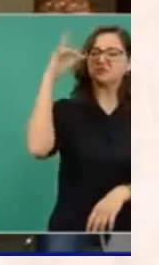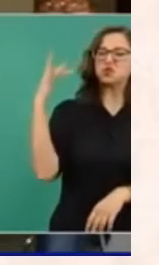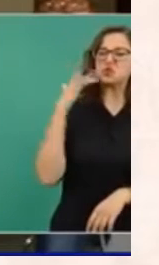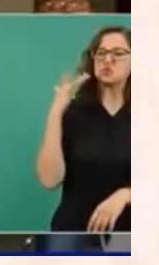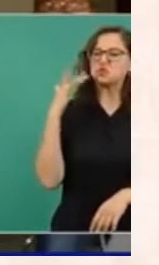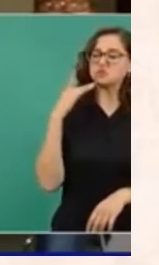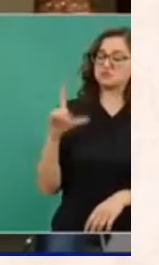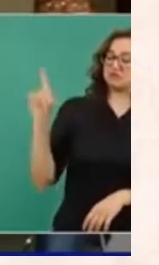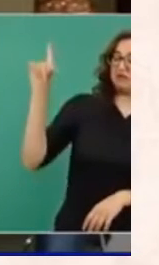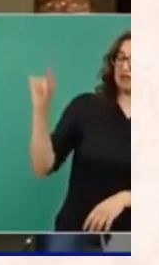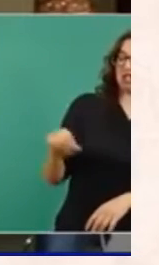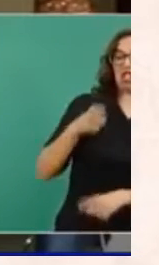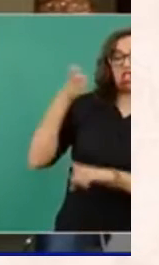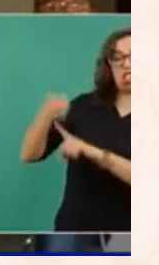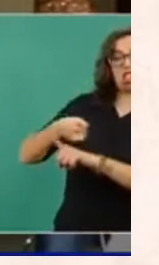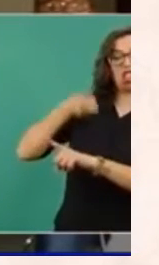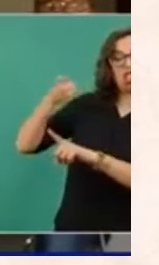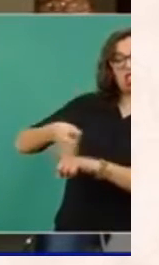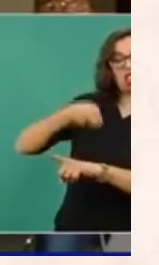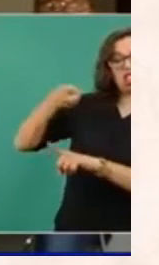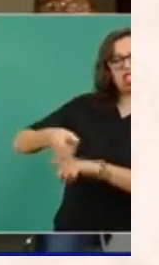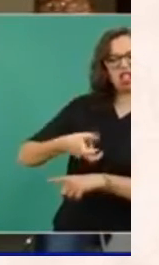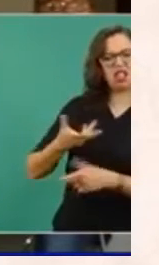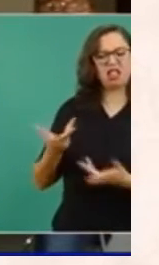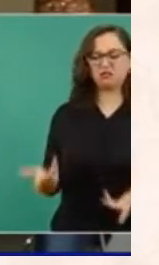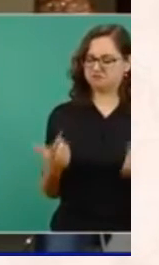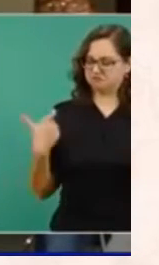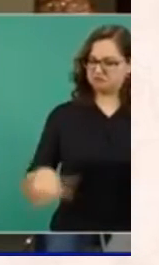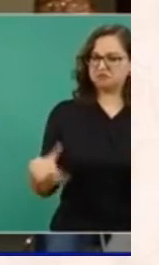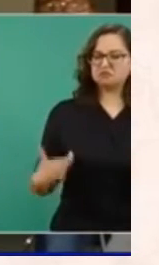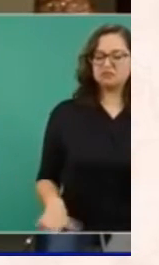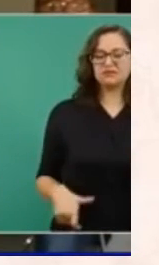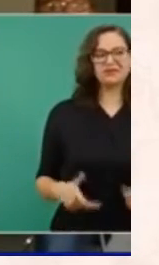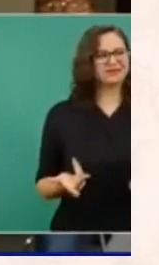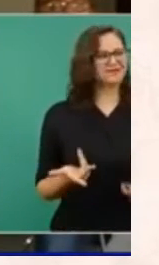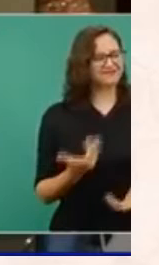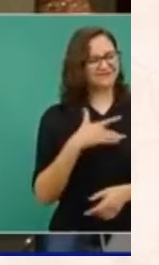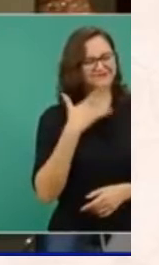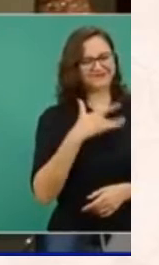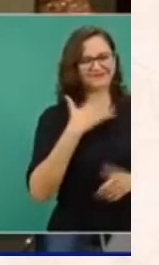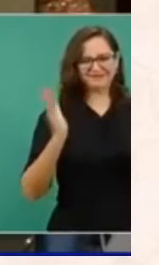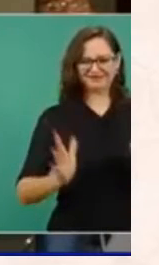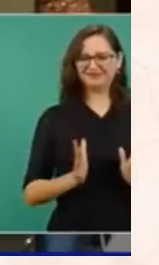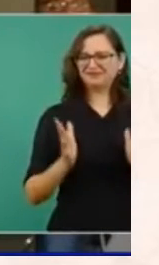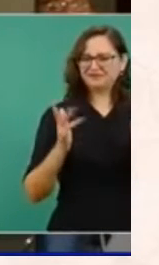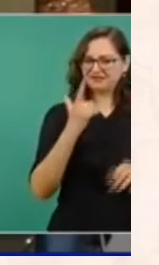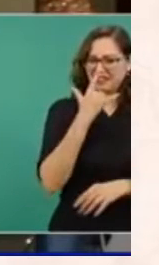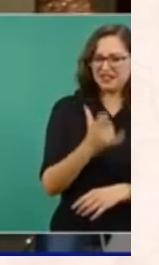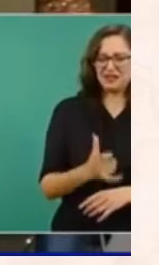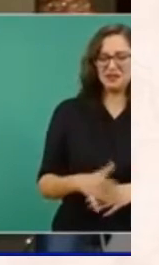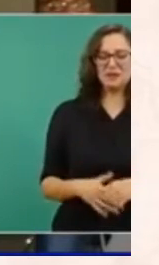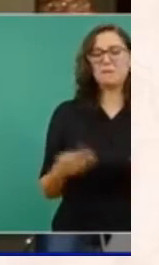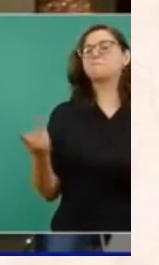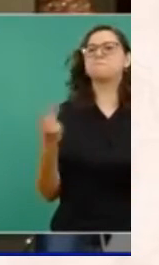y humillar a otras personas para ser millonario. Me llama la atención que en este sentido, presidente,